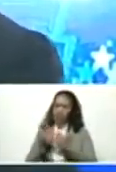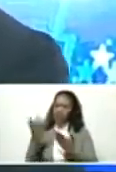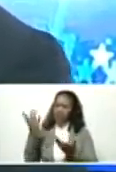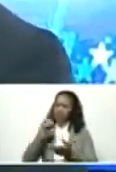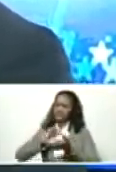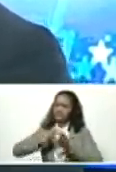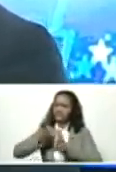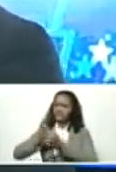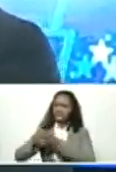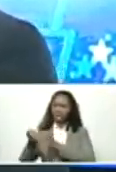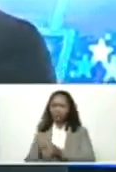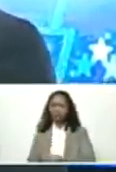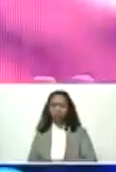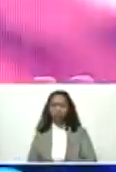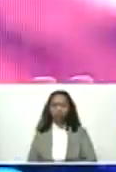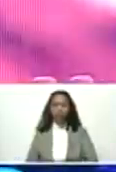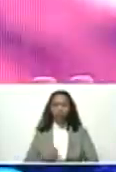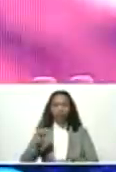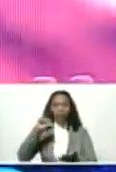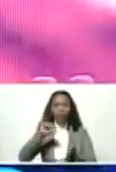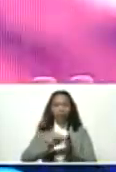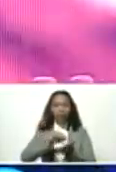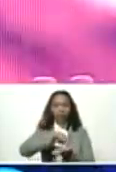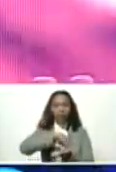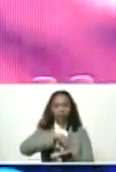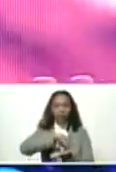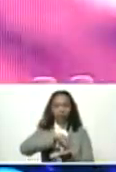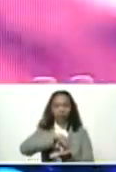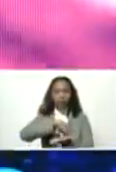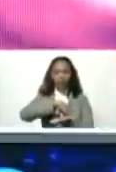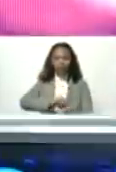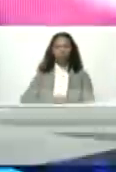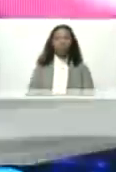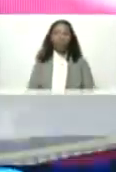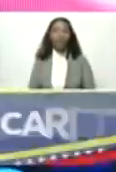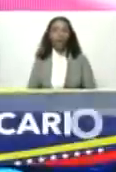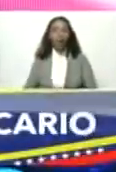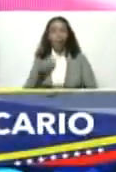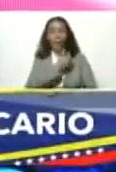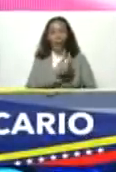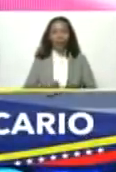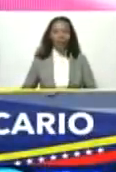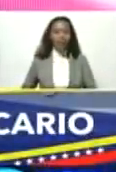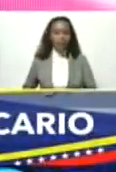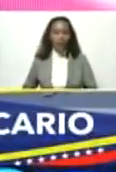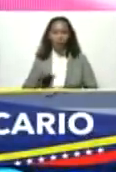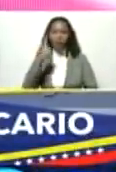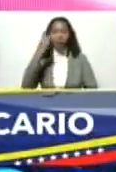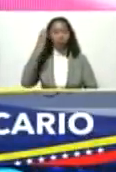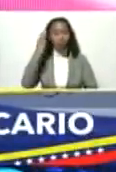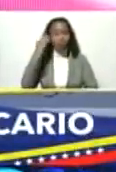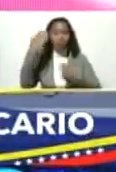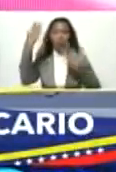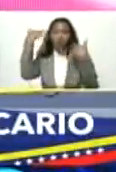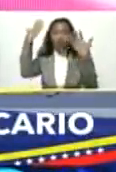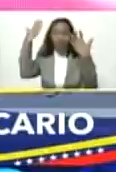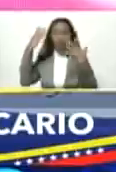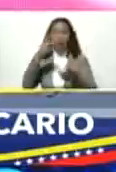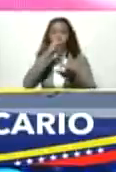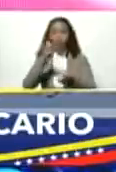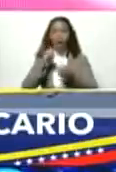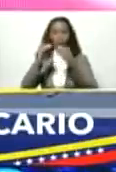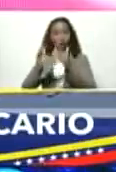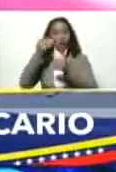Irán hermana la presidenta por fin una presidenta del Banco